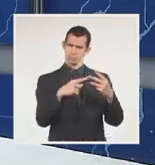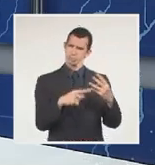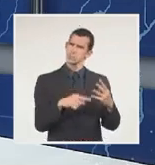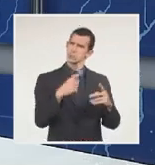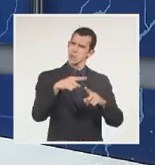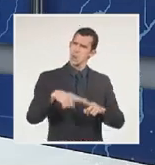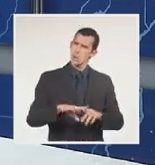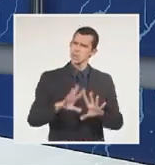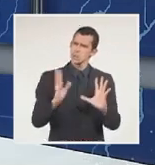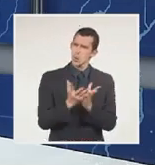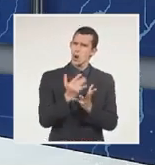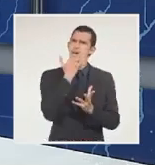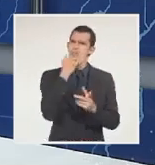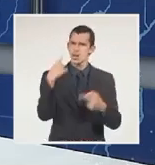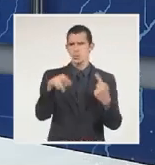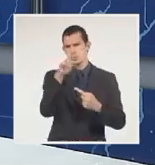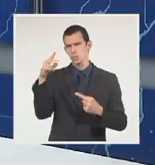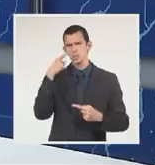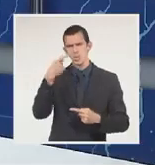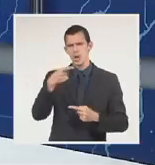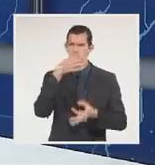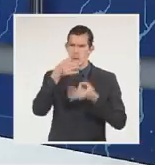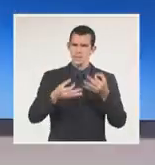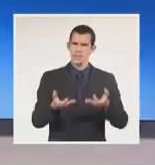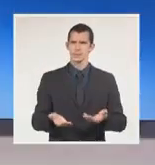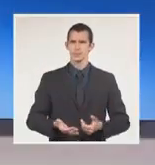Humberto López. Saludos Humberto, adelante.